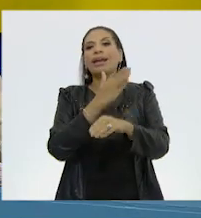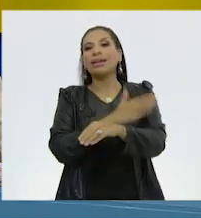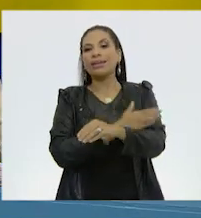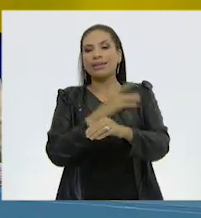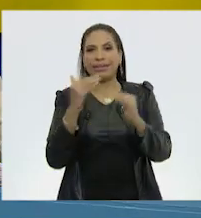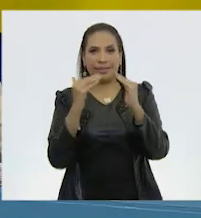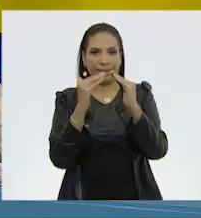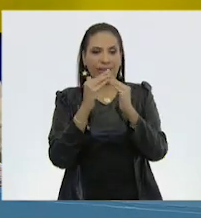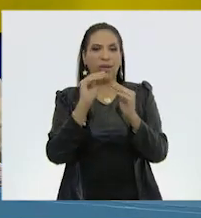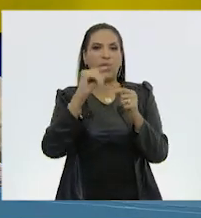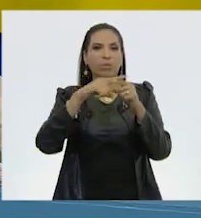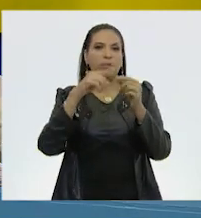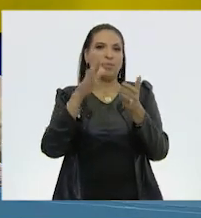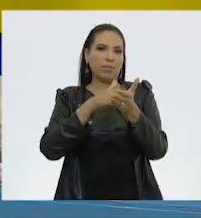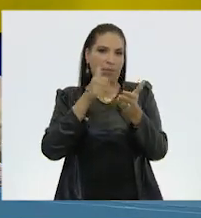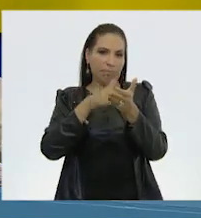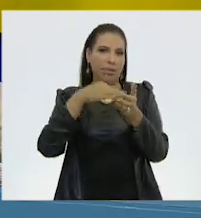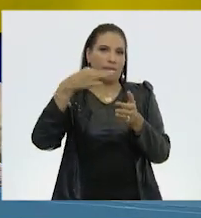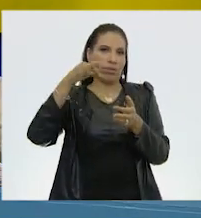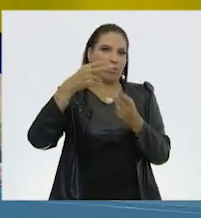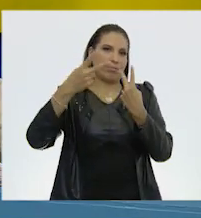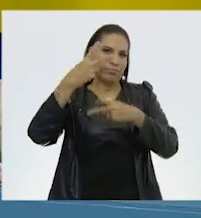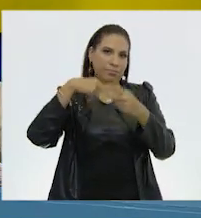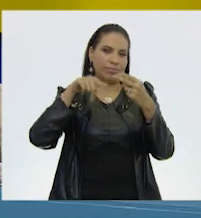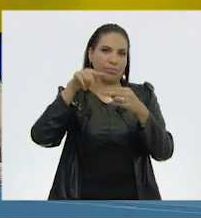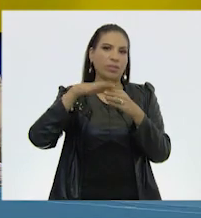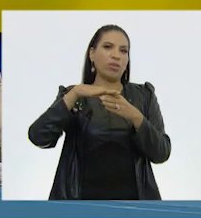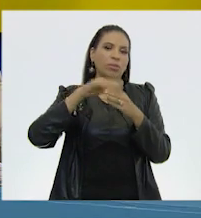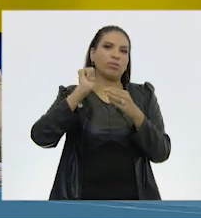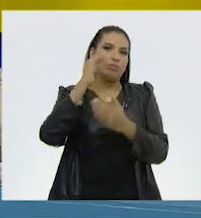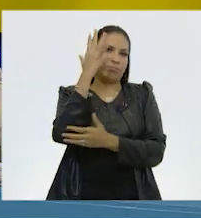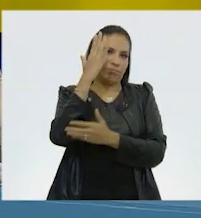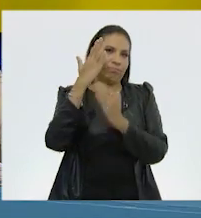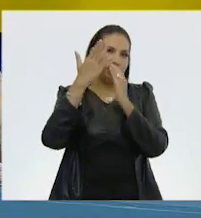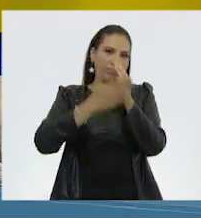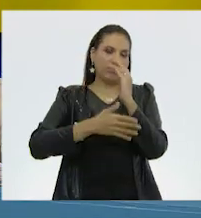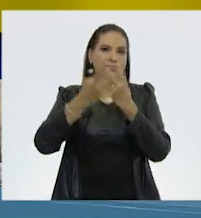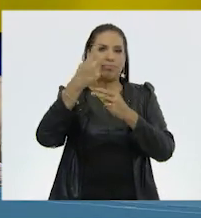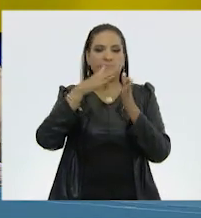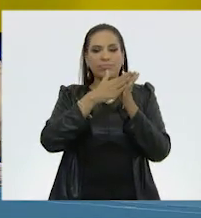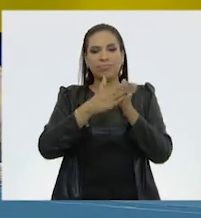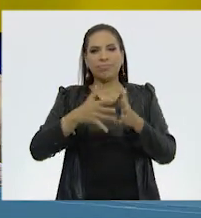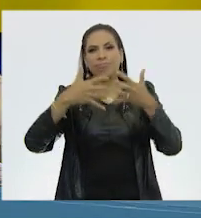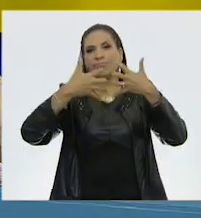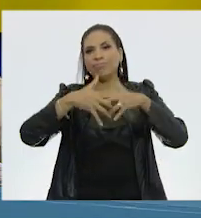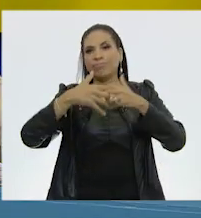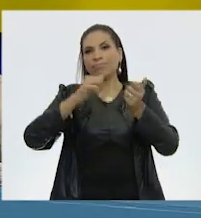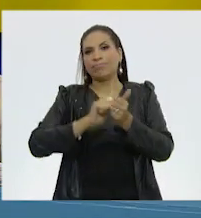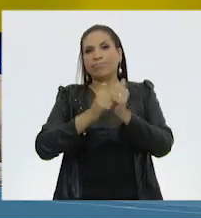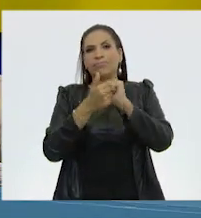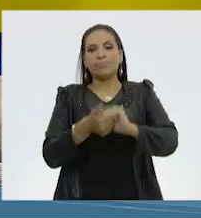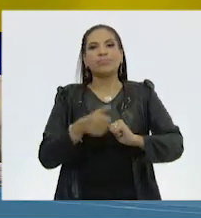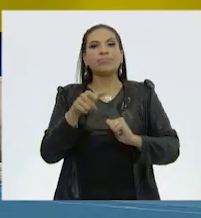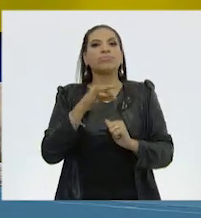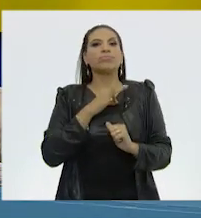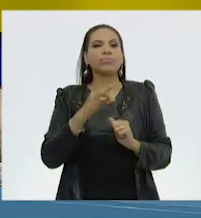bien las hojas de papel que provienen de la corteza, ¿estamos de acuerdo? Pasan por un proceso de transformación para poder ser hojas